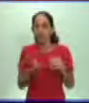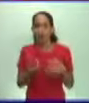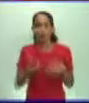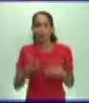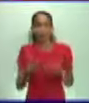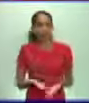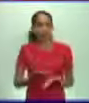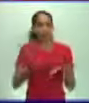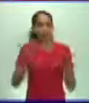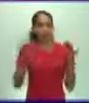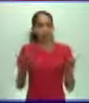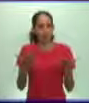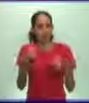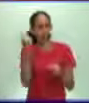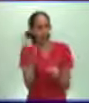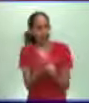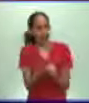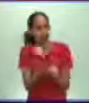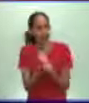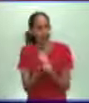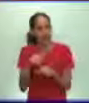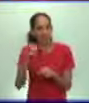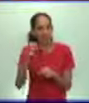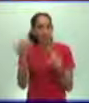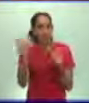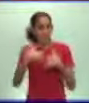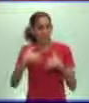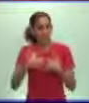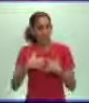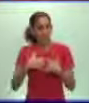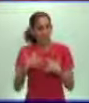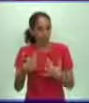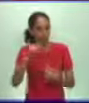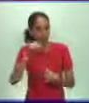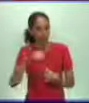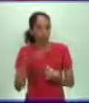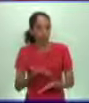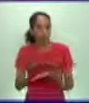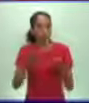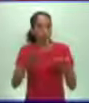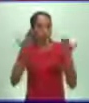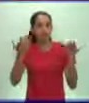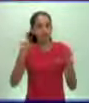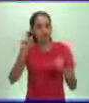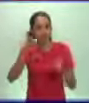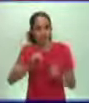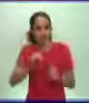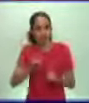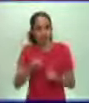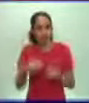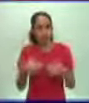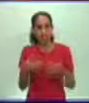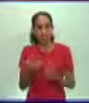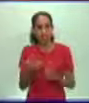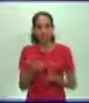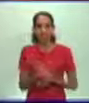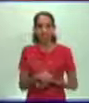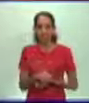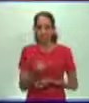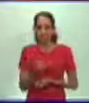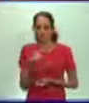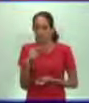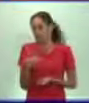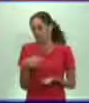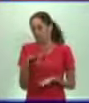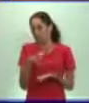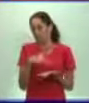el trabajo industrial va a tener un valor importante en el desarrollo de ese, precisamente, de ese capitalismo. Pero